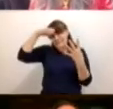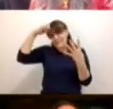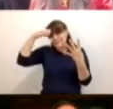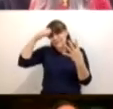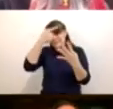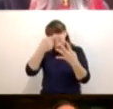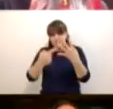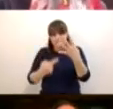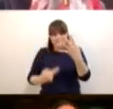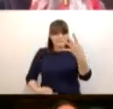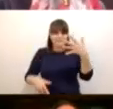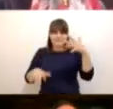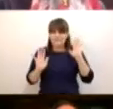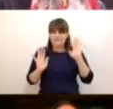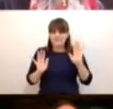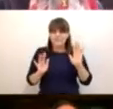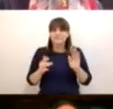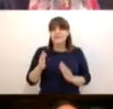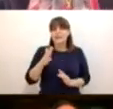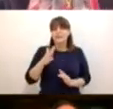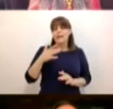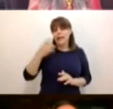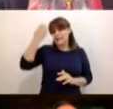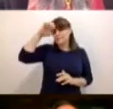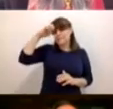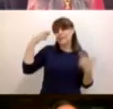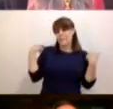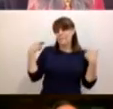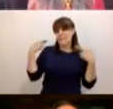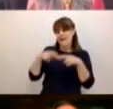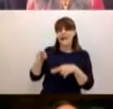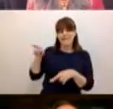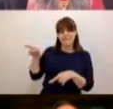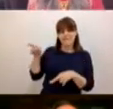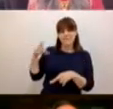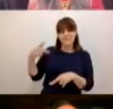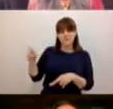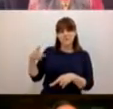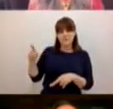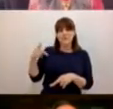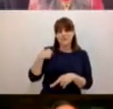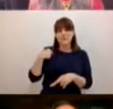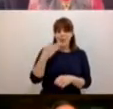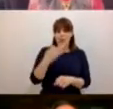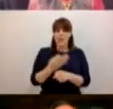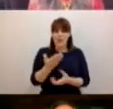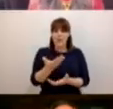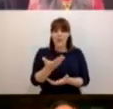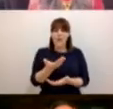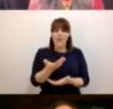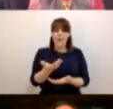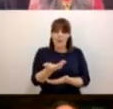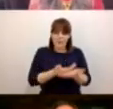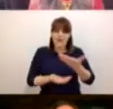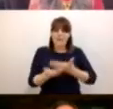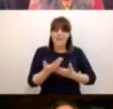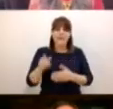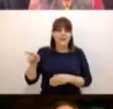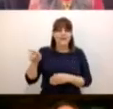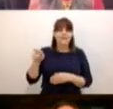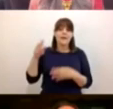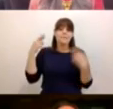una experiencia de una maestra de tiempo completo, una maestra,